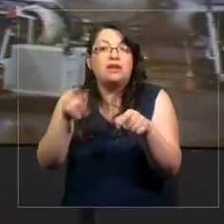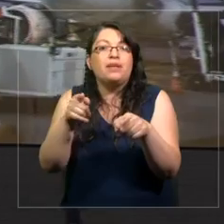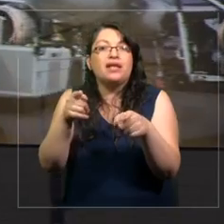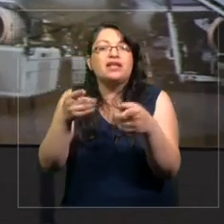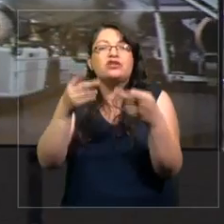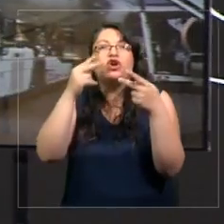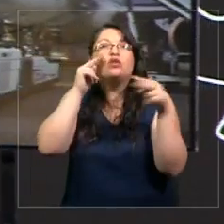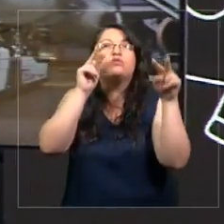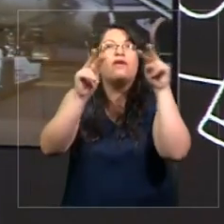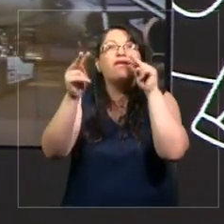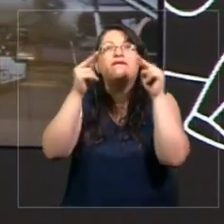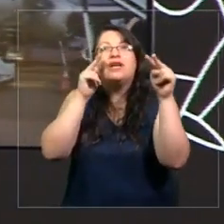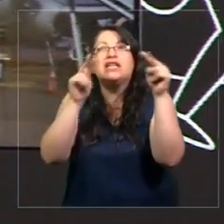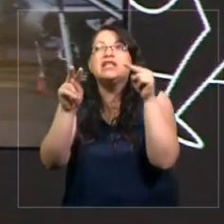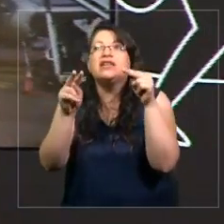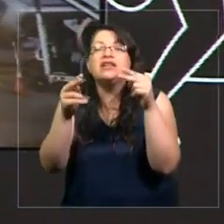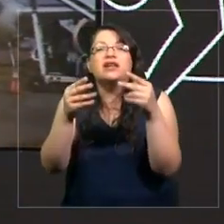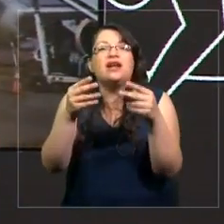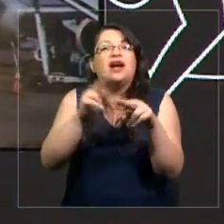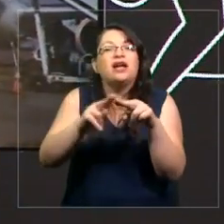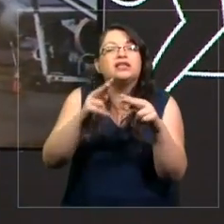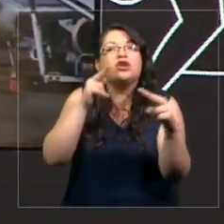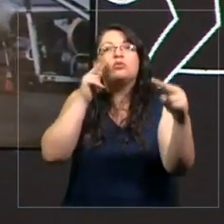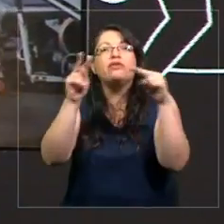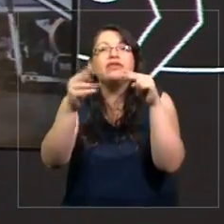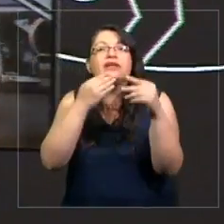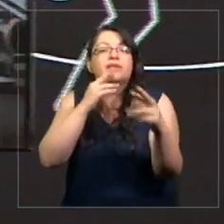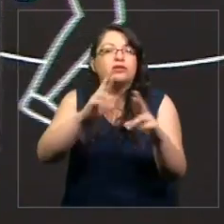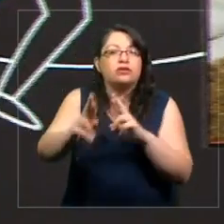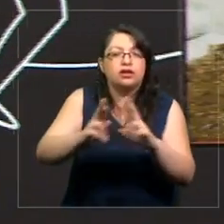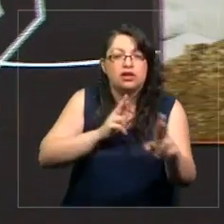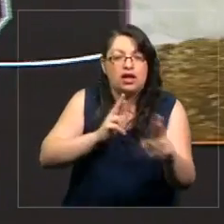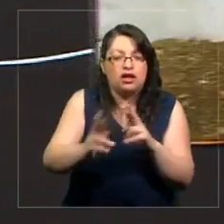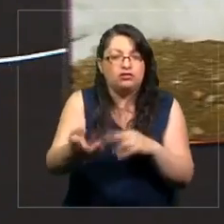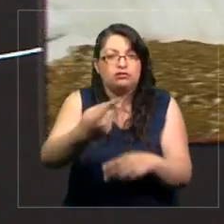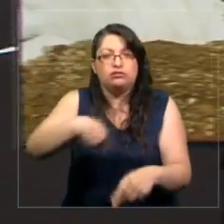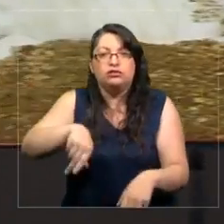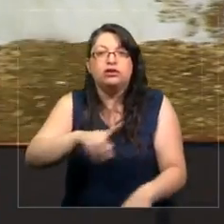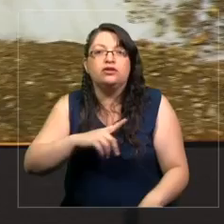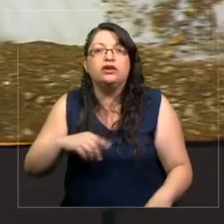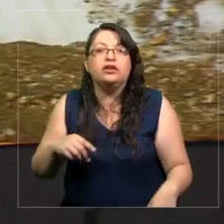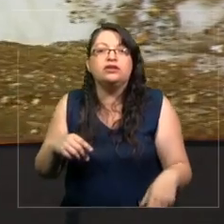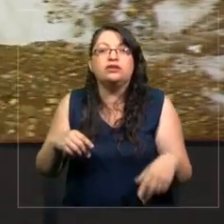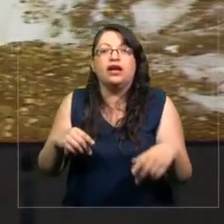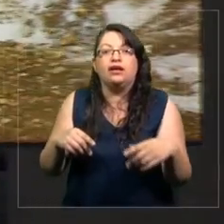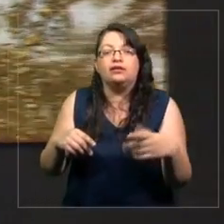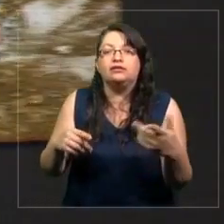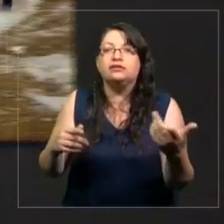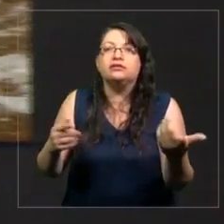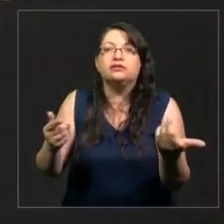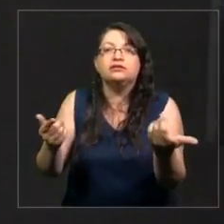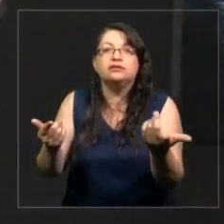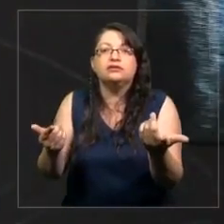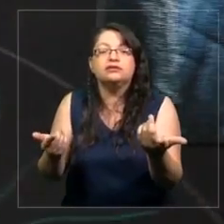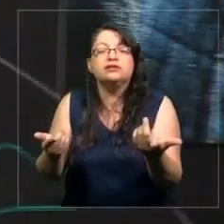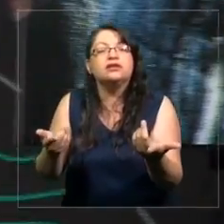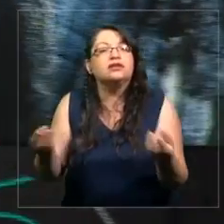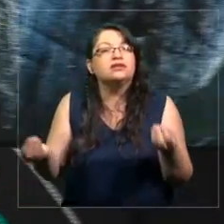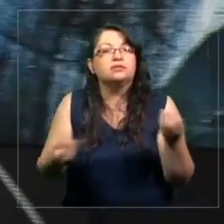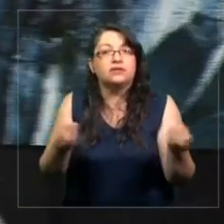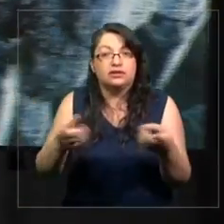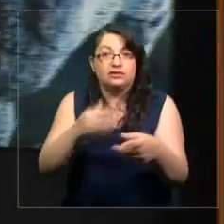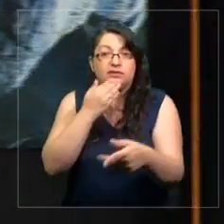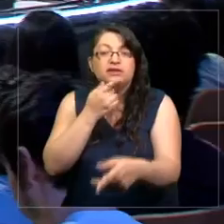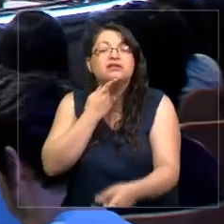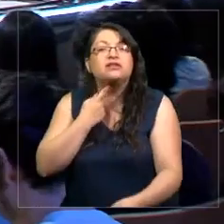visualidad, ¿cierto? Todo está generando un tipo de mirada y un tipo de relaciones entre nosotros. Ahora, lo que va pasando, y esto es muy interesante